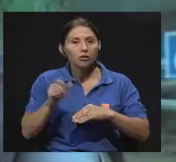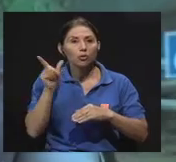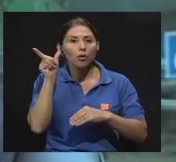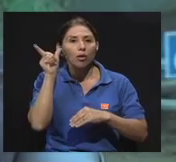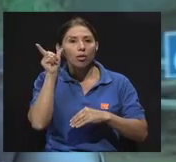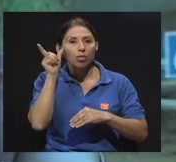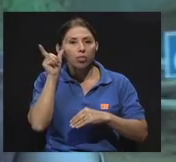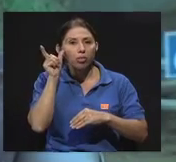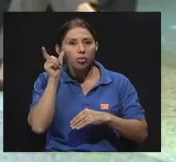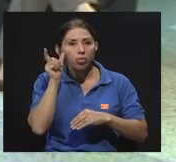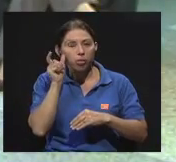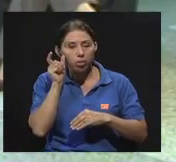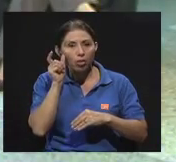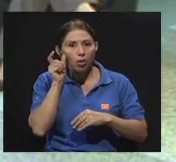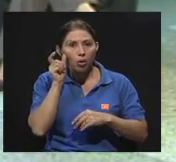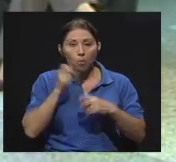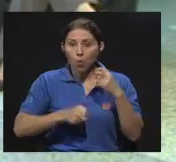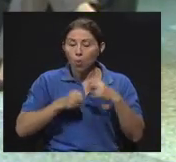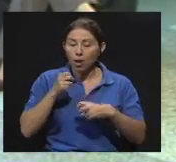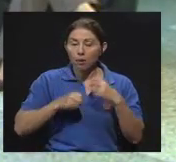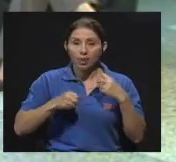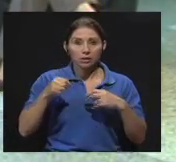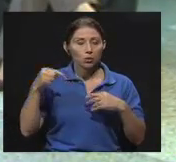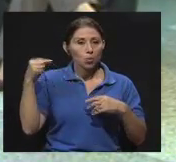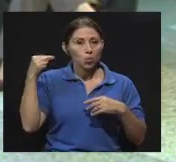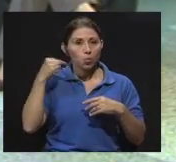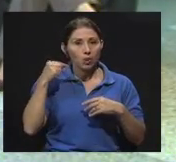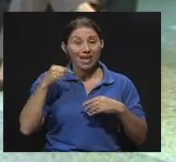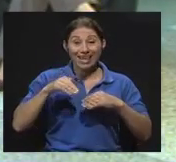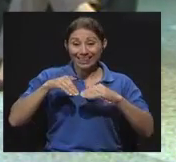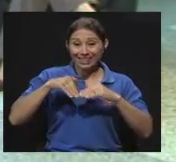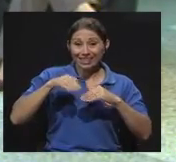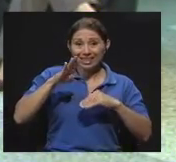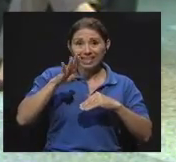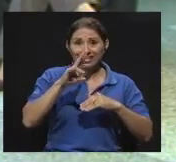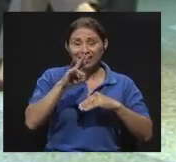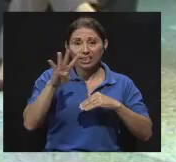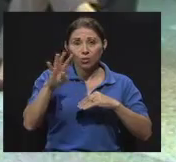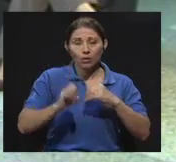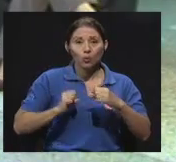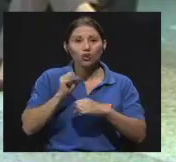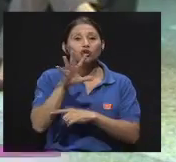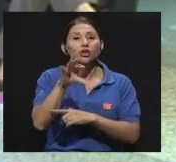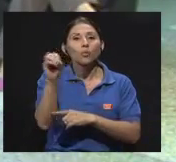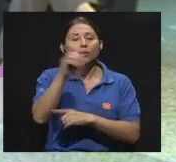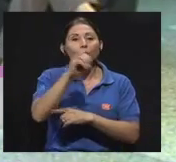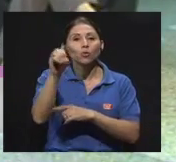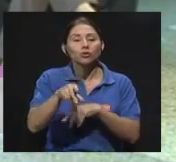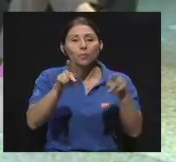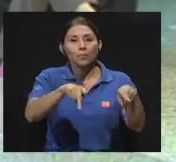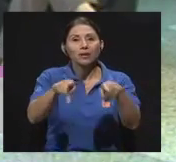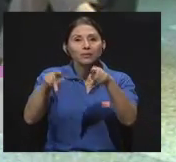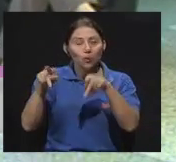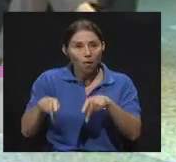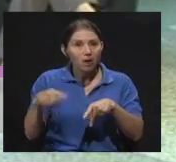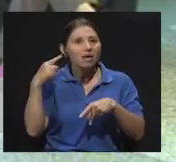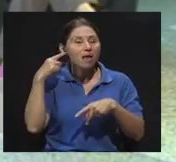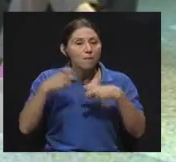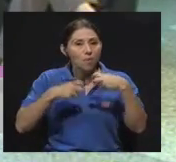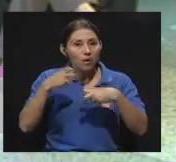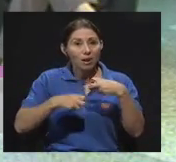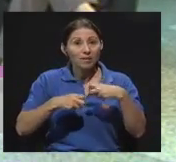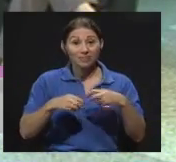importantes. Y después de los 75 años, el 50%. Y en los hogares de ancianos